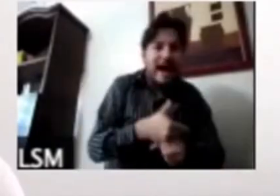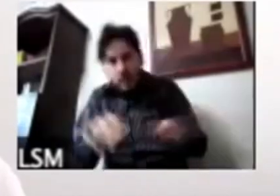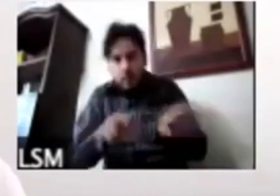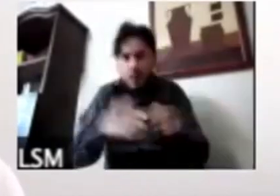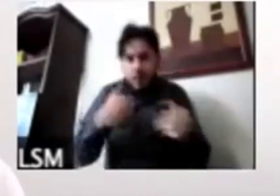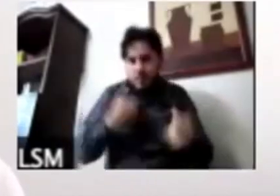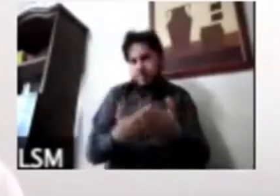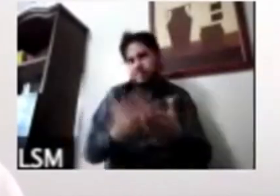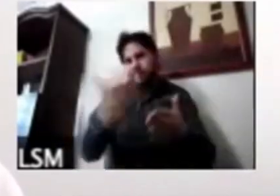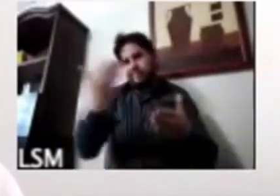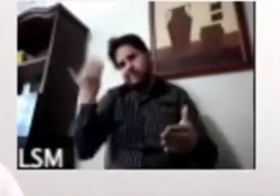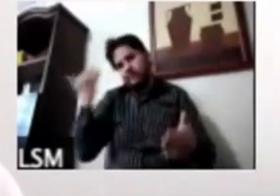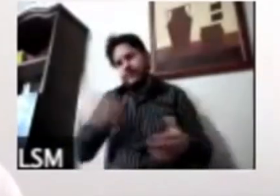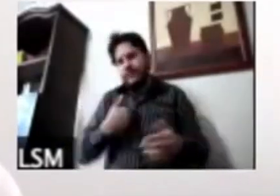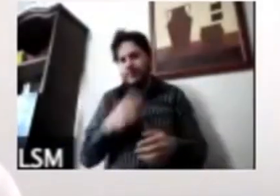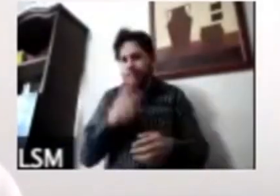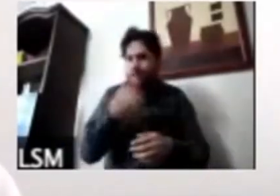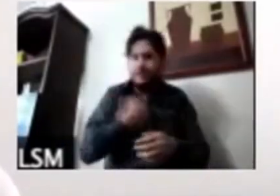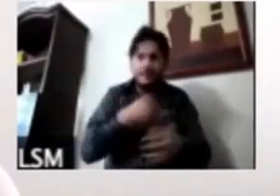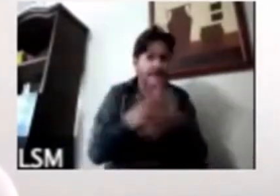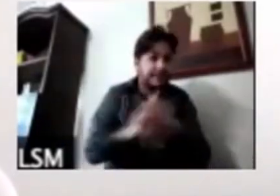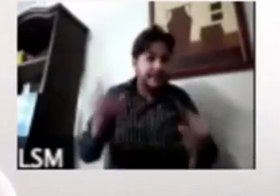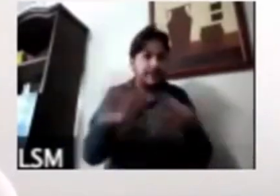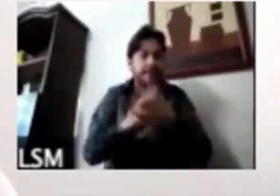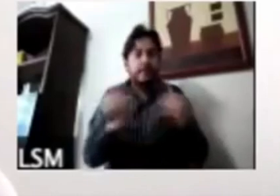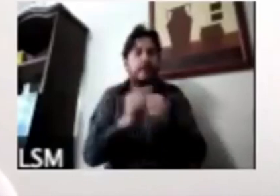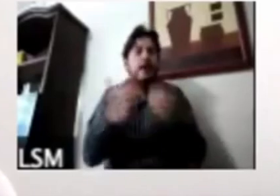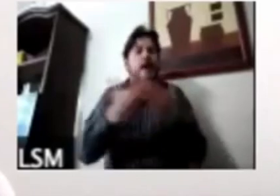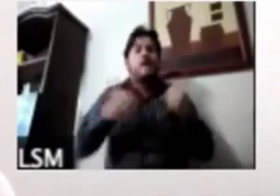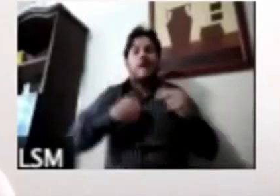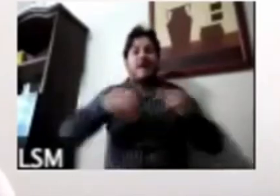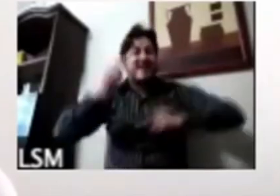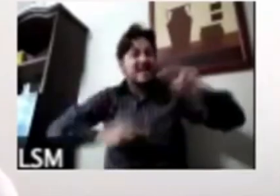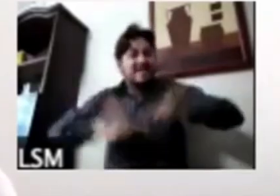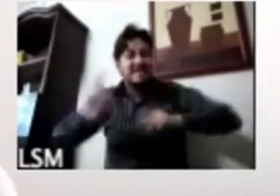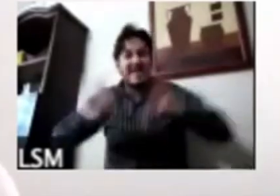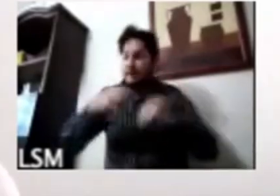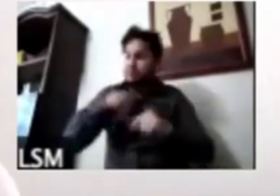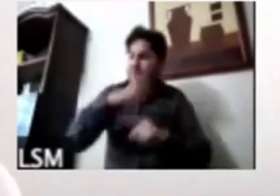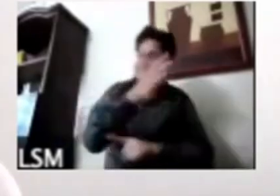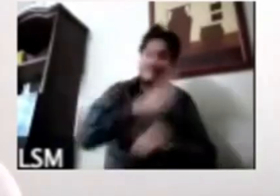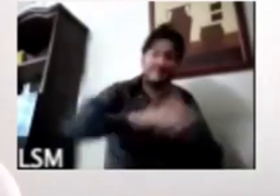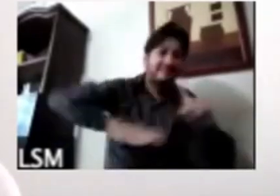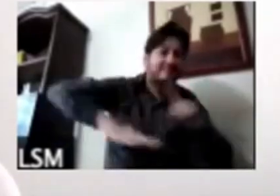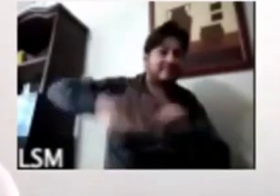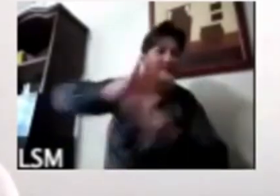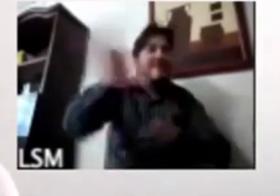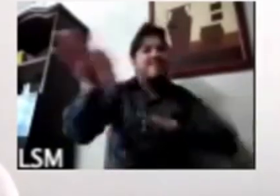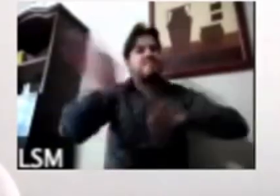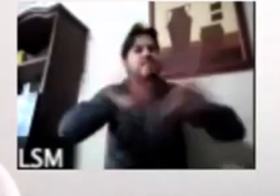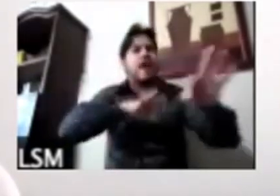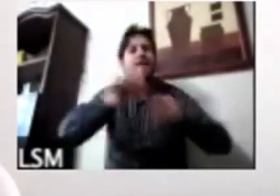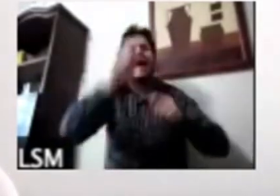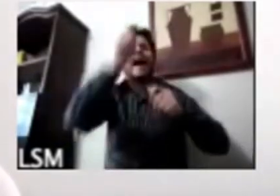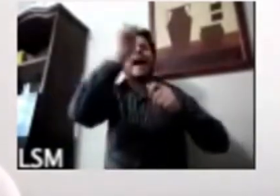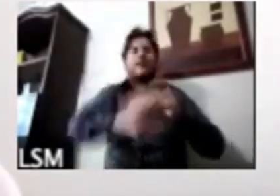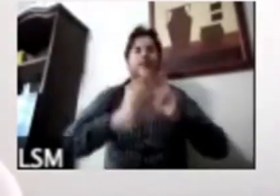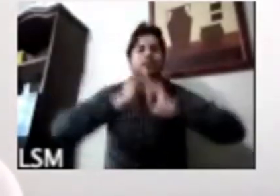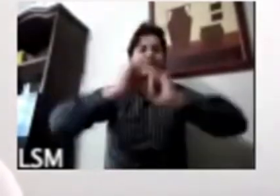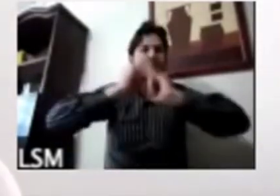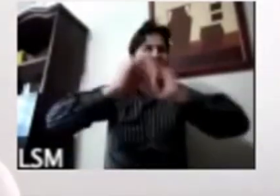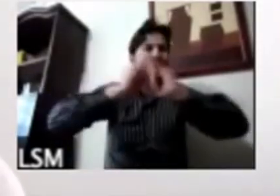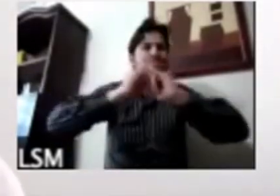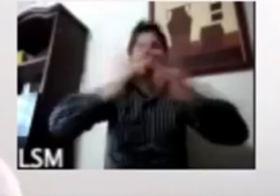muy difícil porque el nivel el tamaño del sector informal y de la población que vive día a día